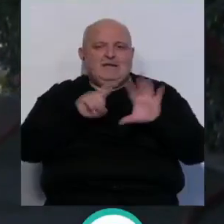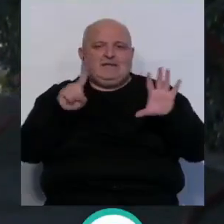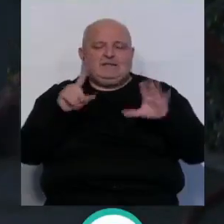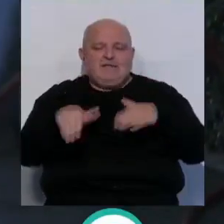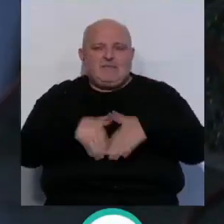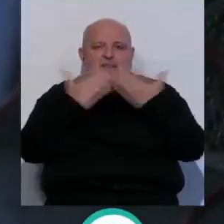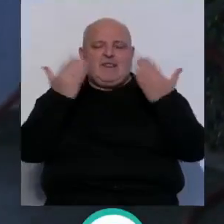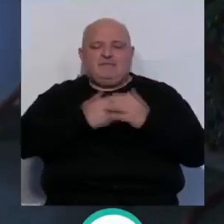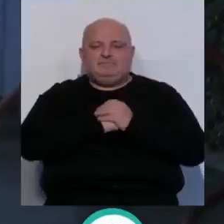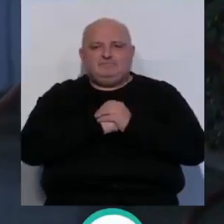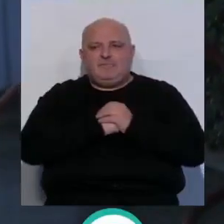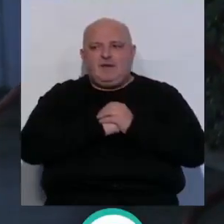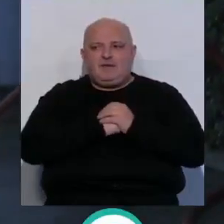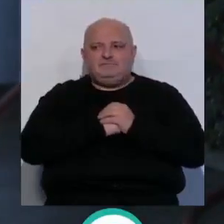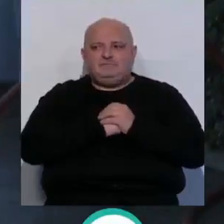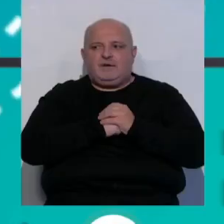de la mañana.